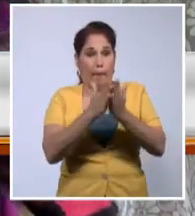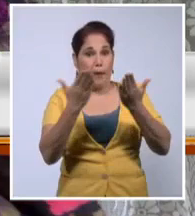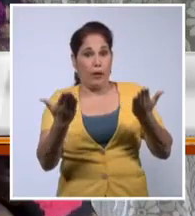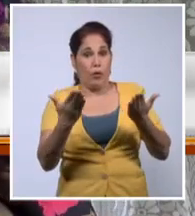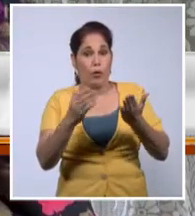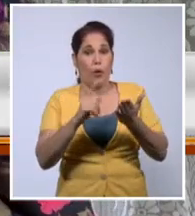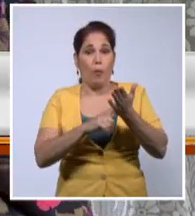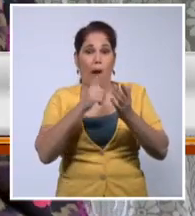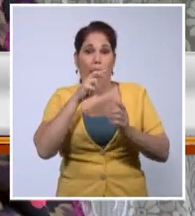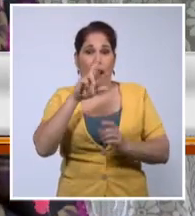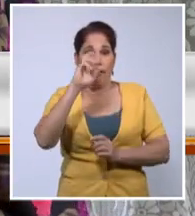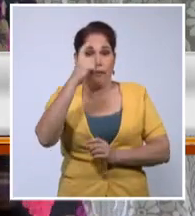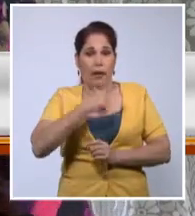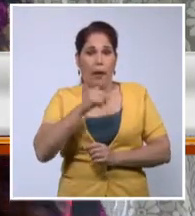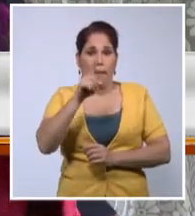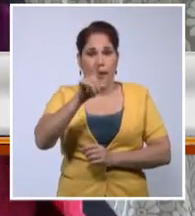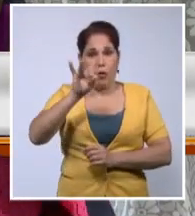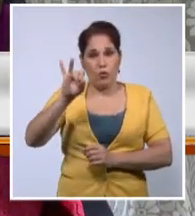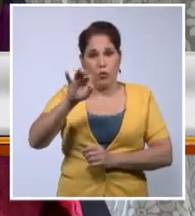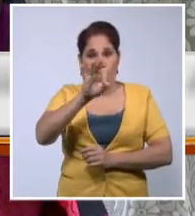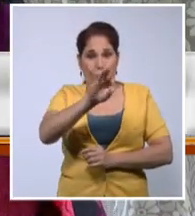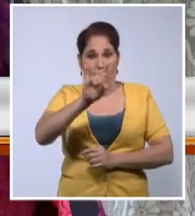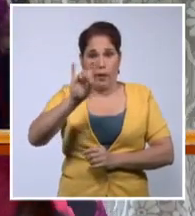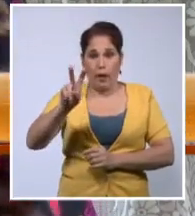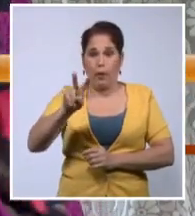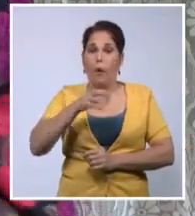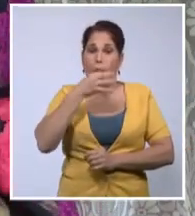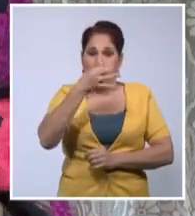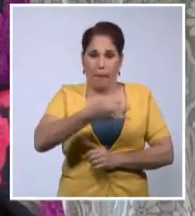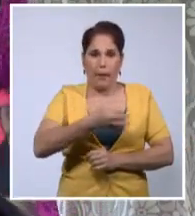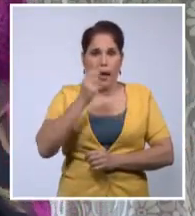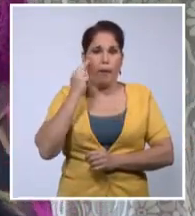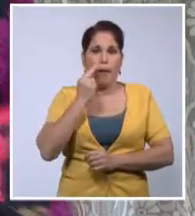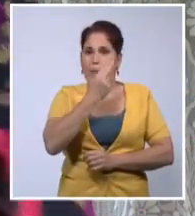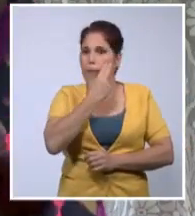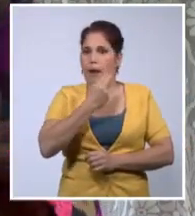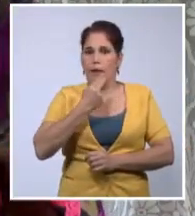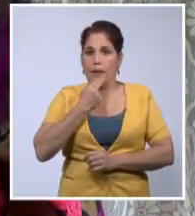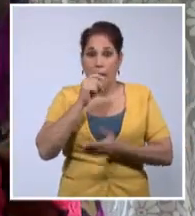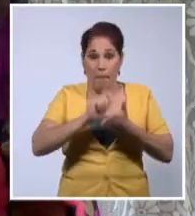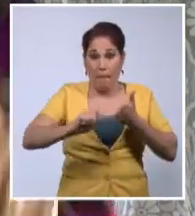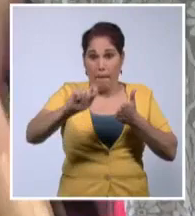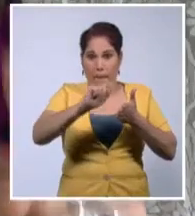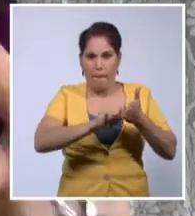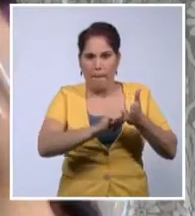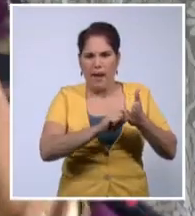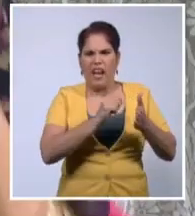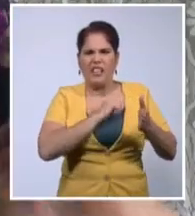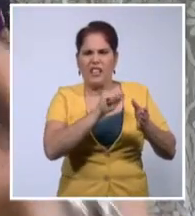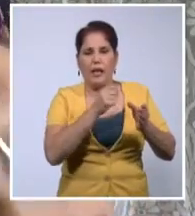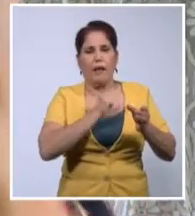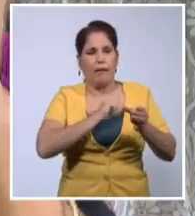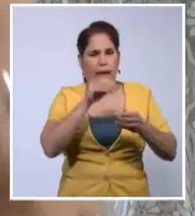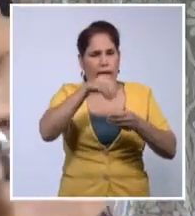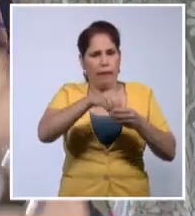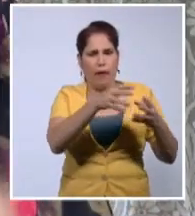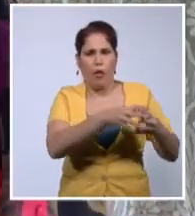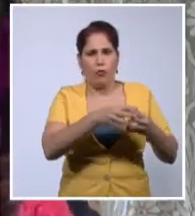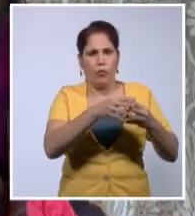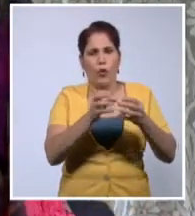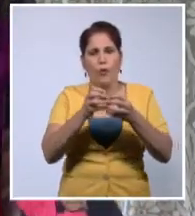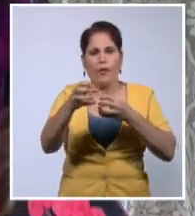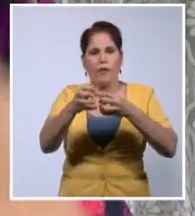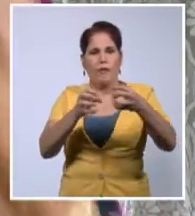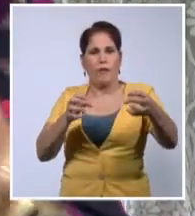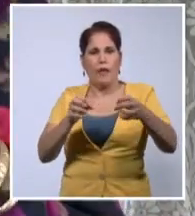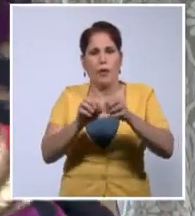1892 expresaba a un plan obedece nuestro enemigo, dividirnos, enconarnos, dispersarnos,